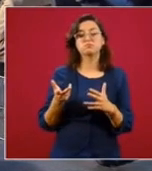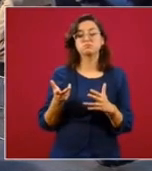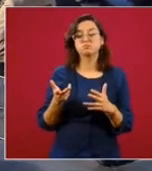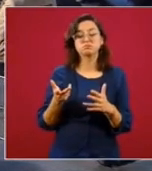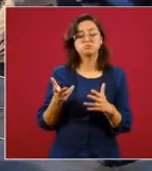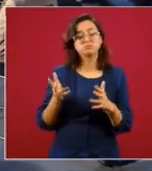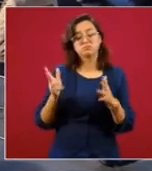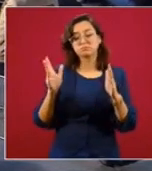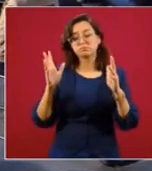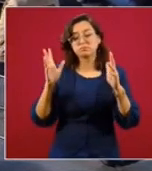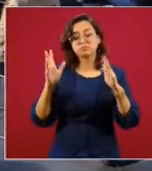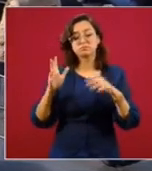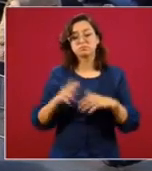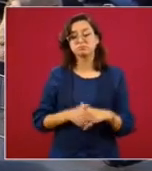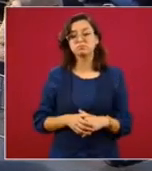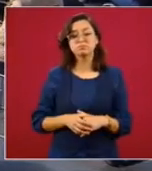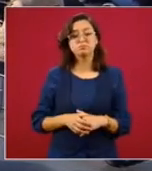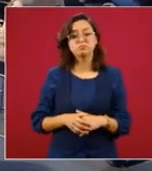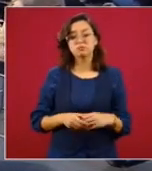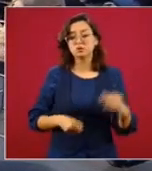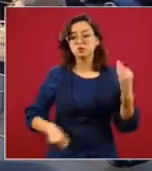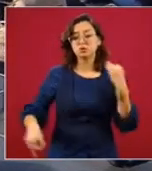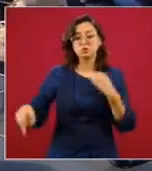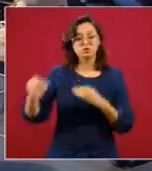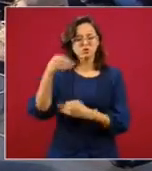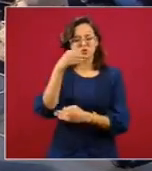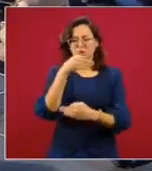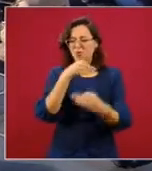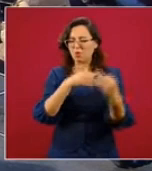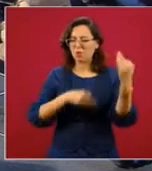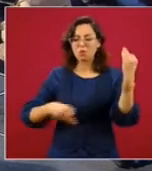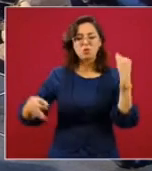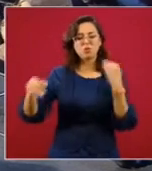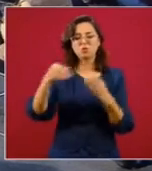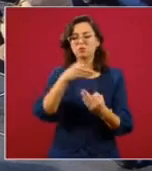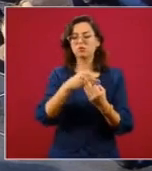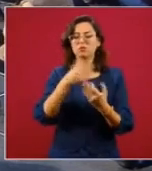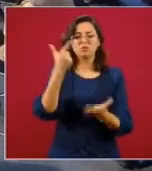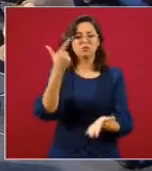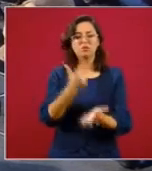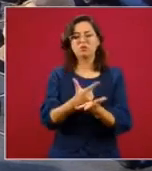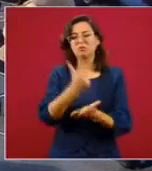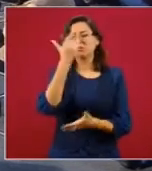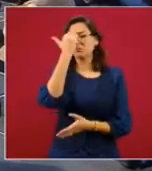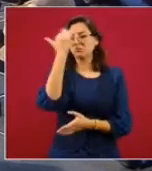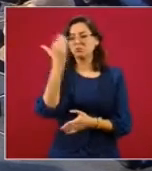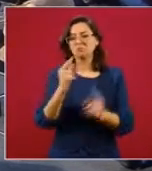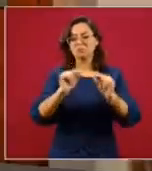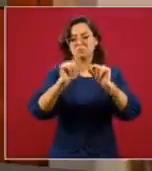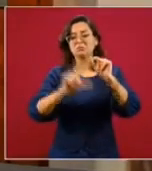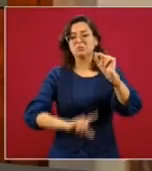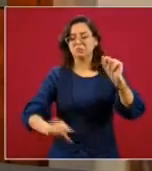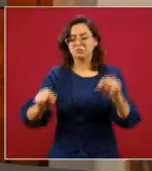y de todo lo más grave que sucede en el país.